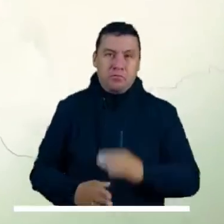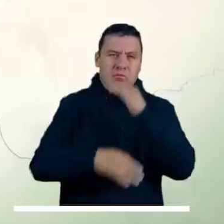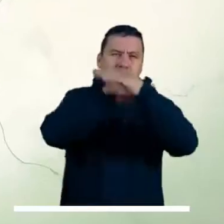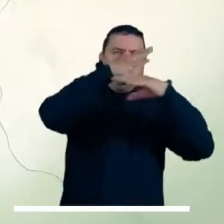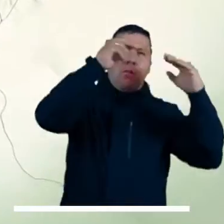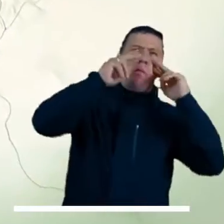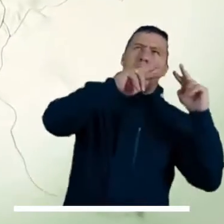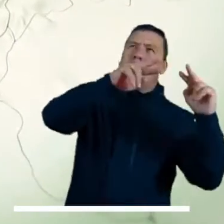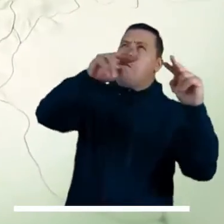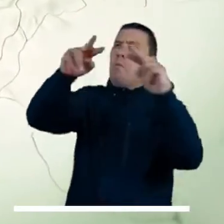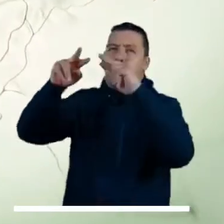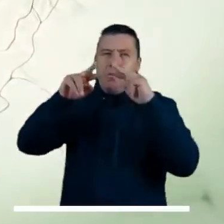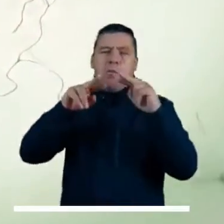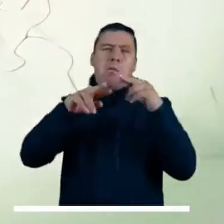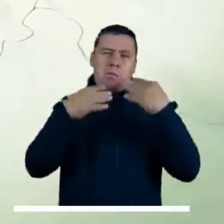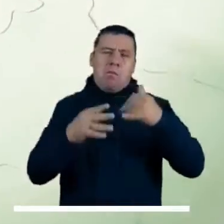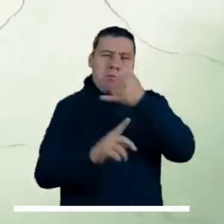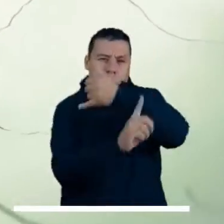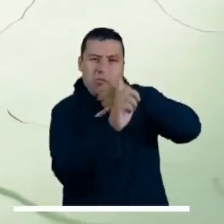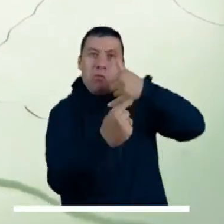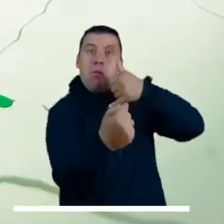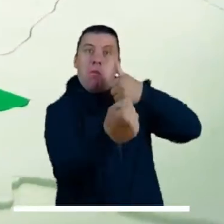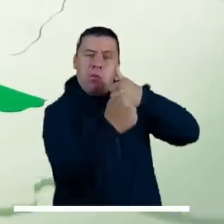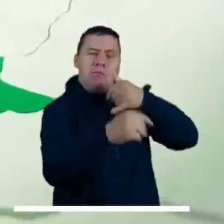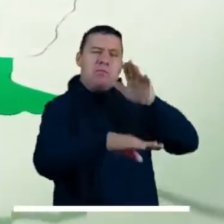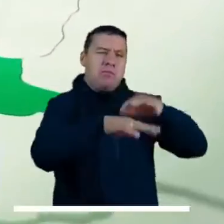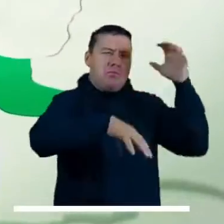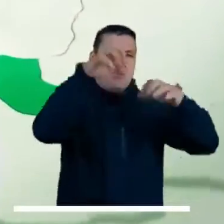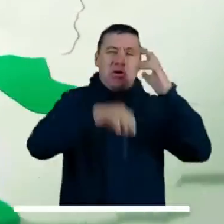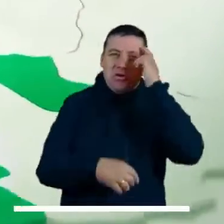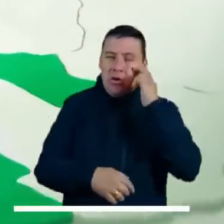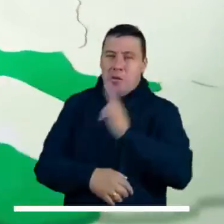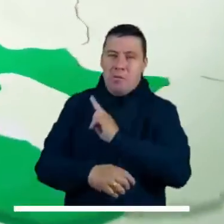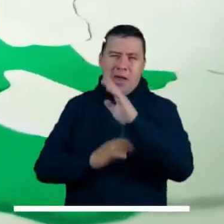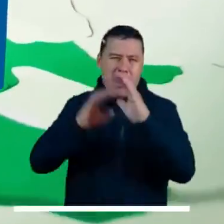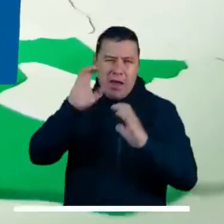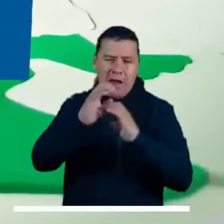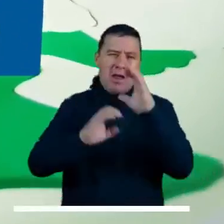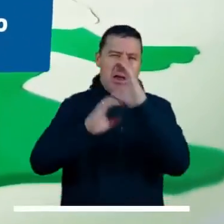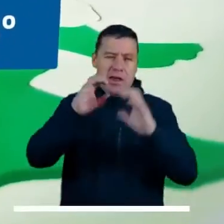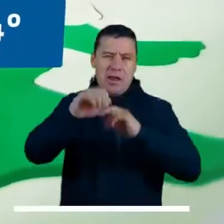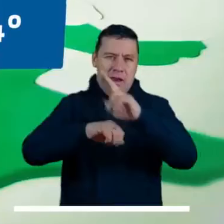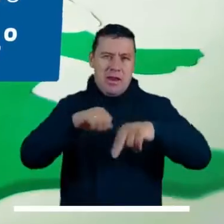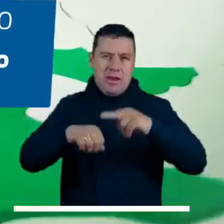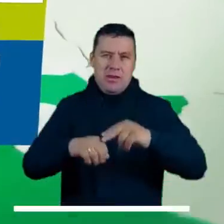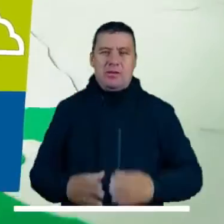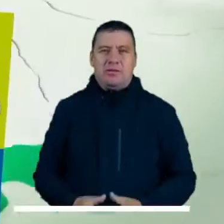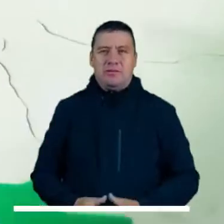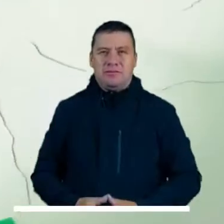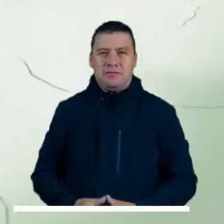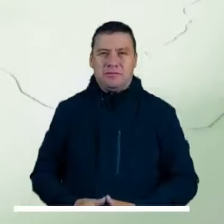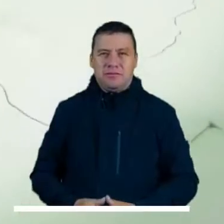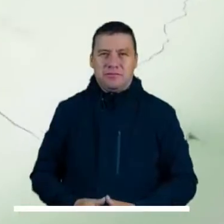cielo entreparcial y mayormente nublado promete el Pacífico, donde se anuncian lluvias en Chocó, Valle del Cauca, Cauca y Nariño.